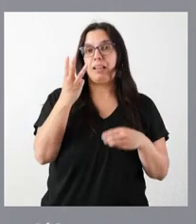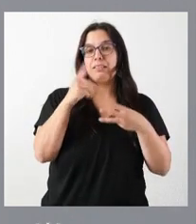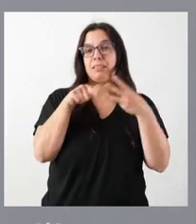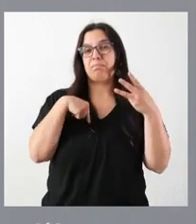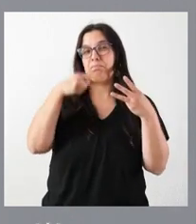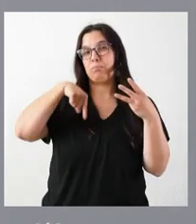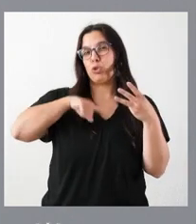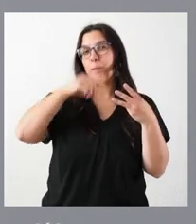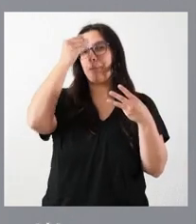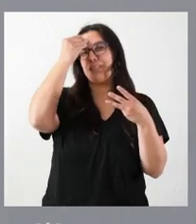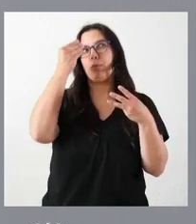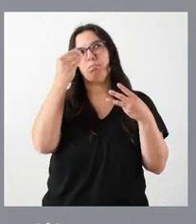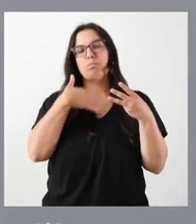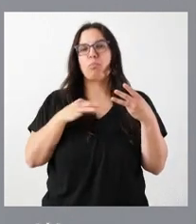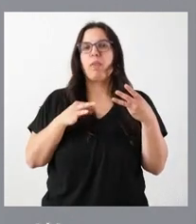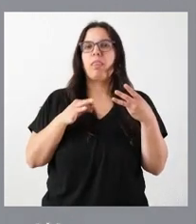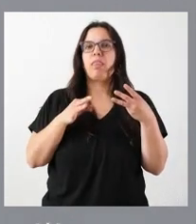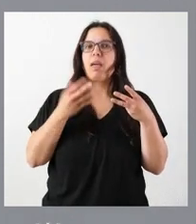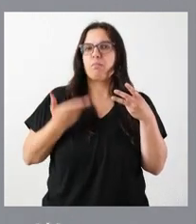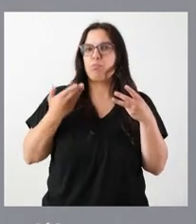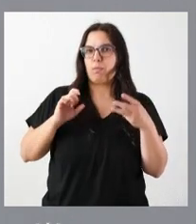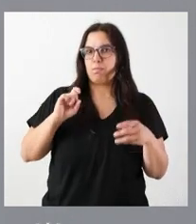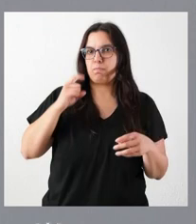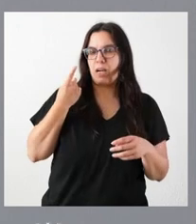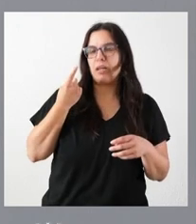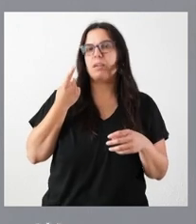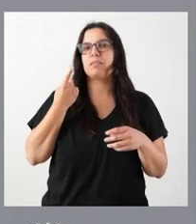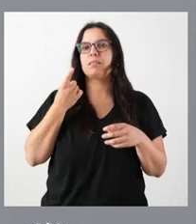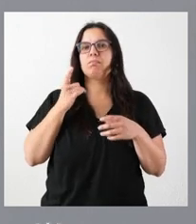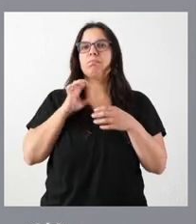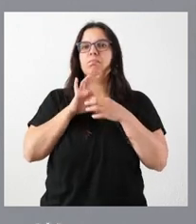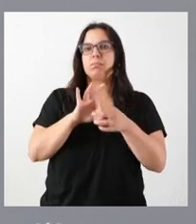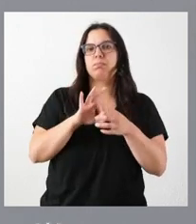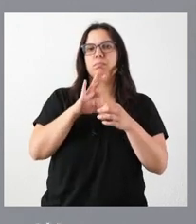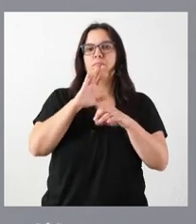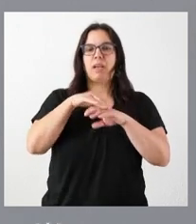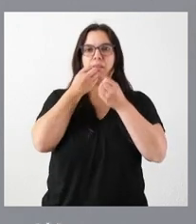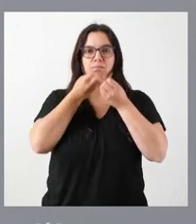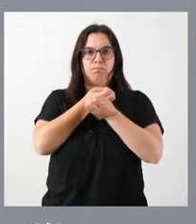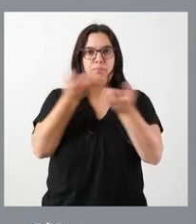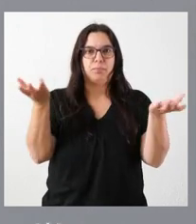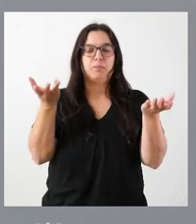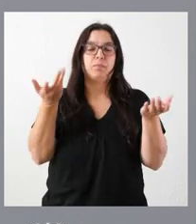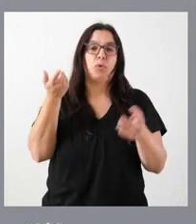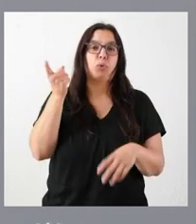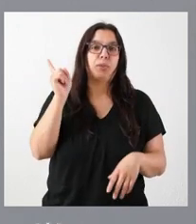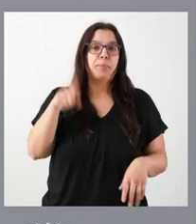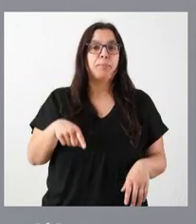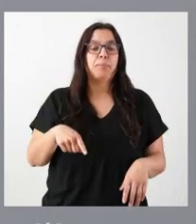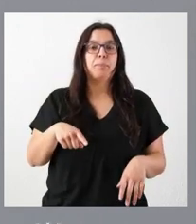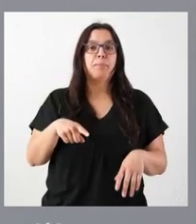consideramos que tienen quizá más relevancia desde el punto de vista de la comunicación o incluso de su